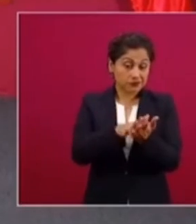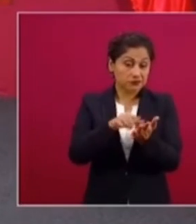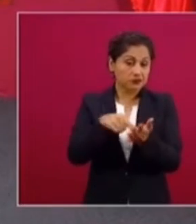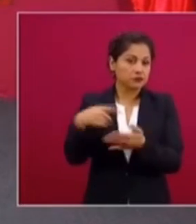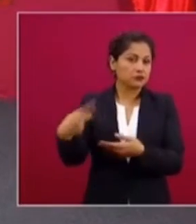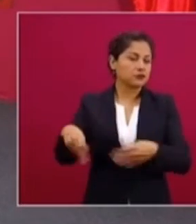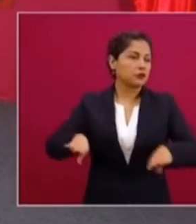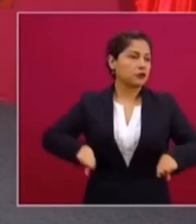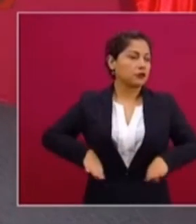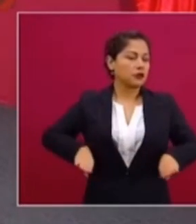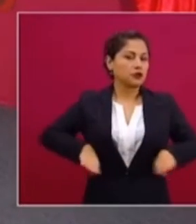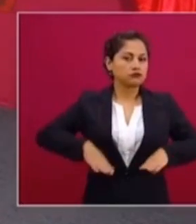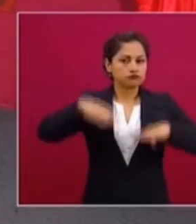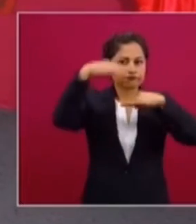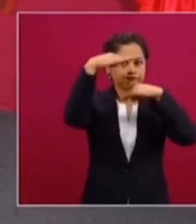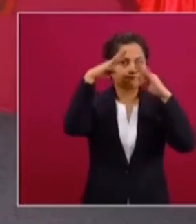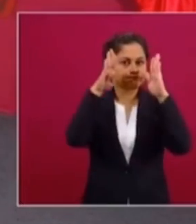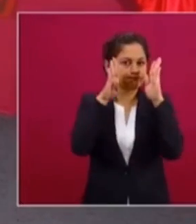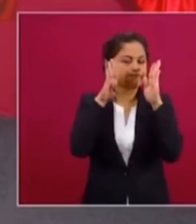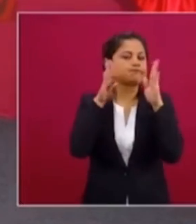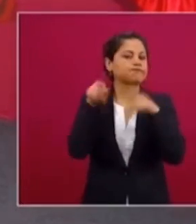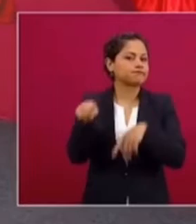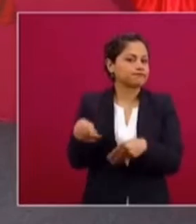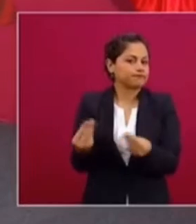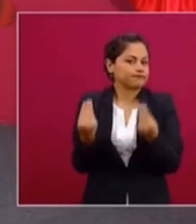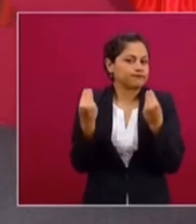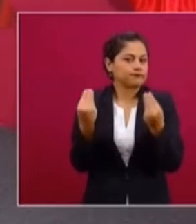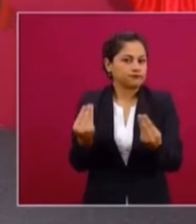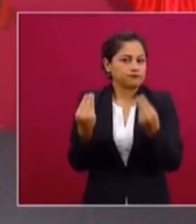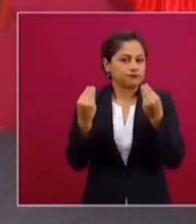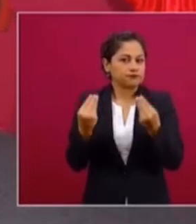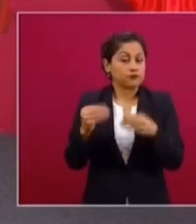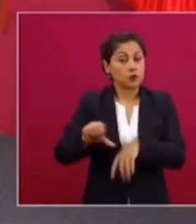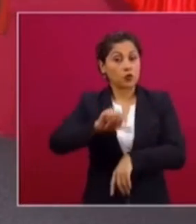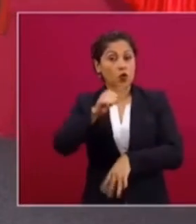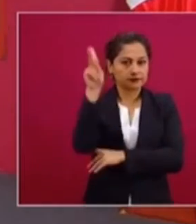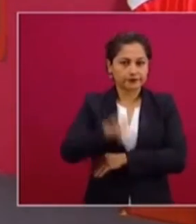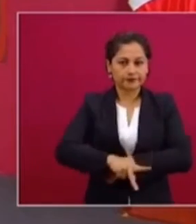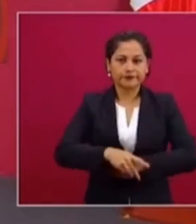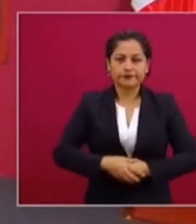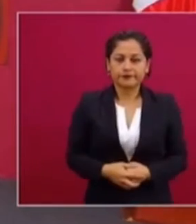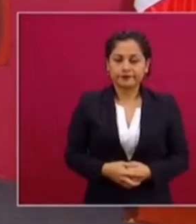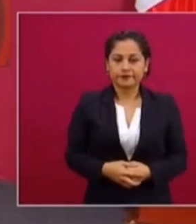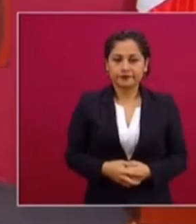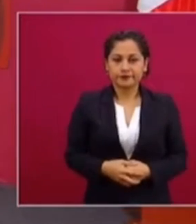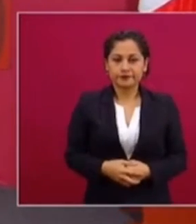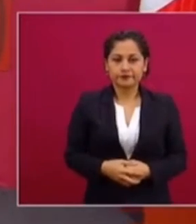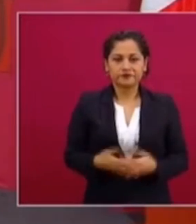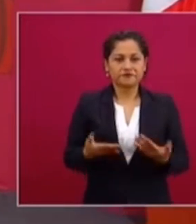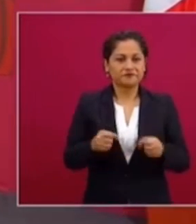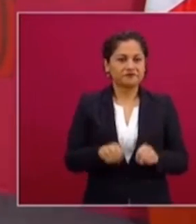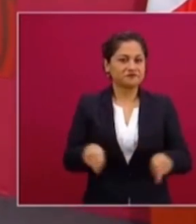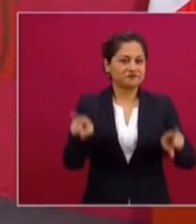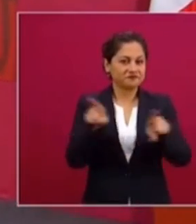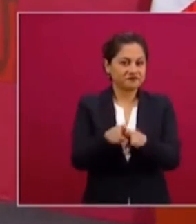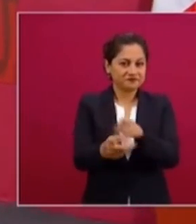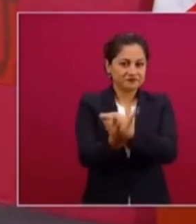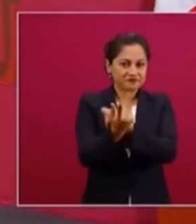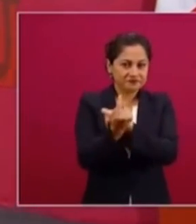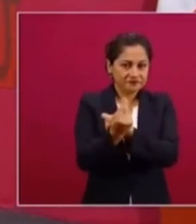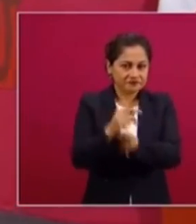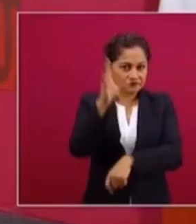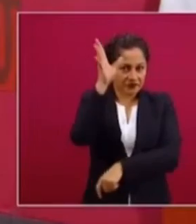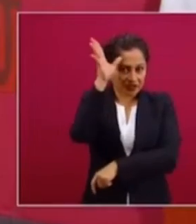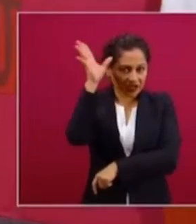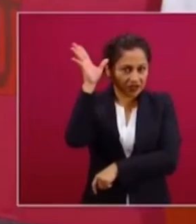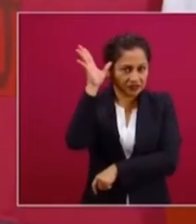y en reforma ya ni hablamos. Lo mismo TV Azteca y lo mismo Televisa.